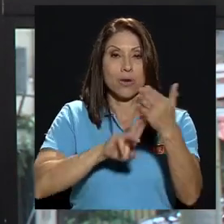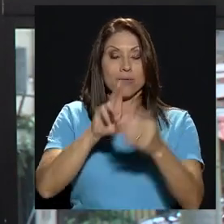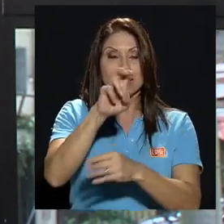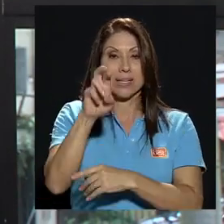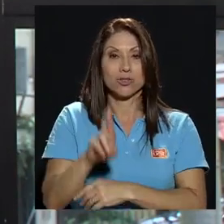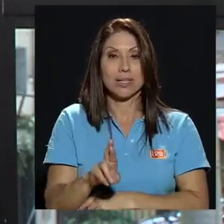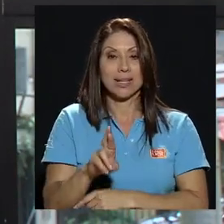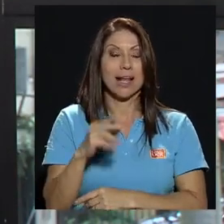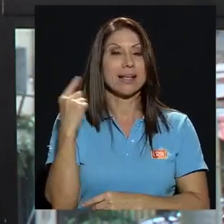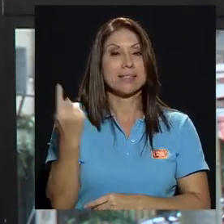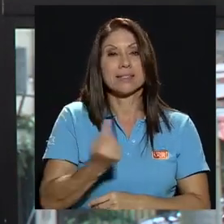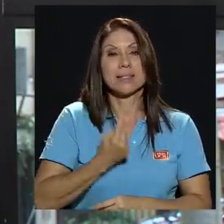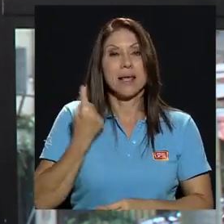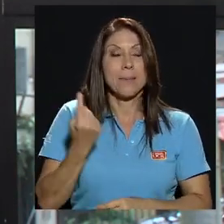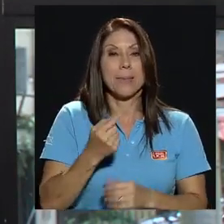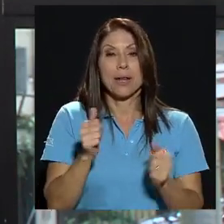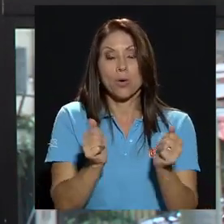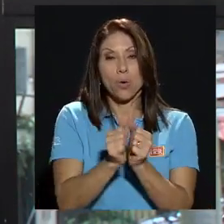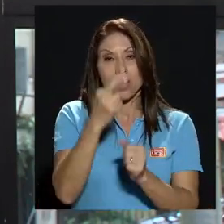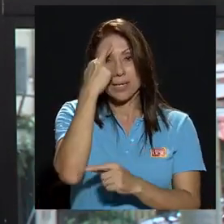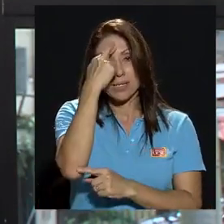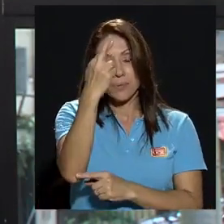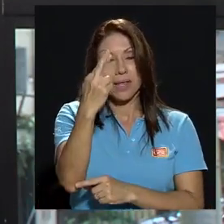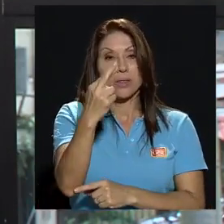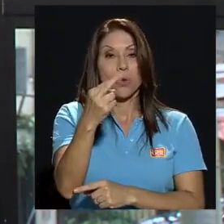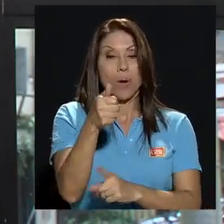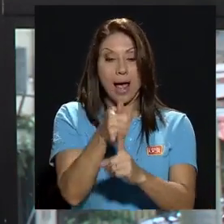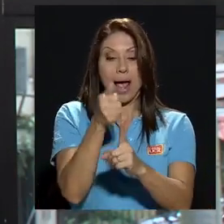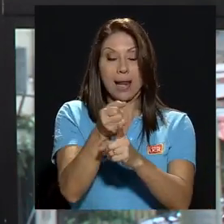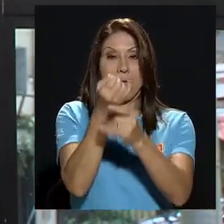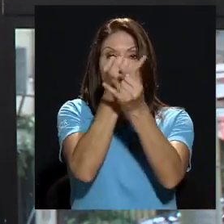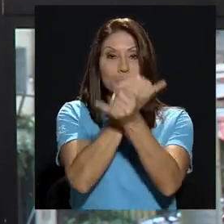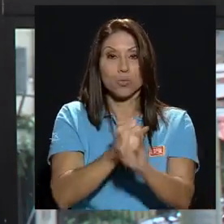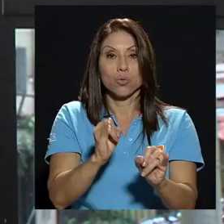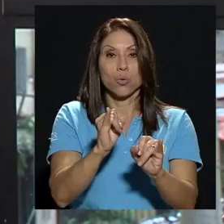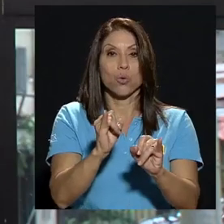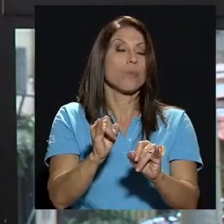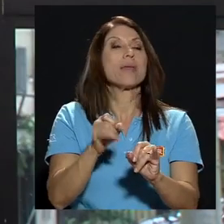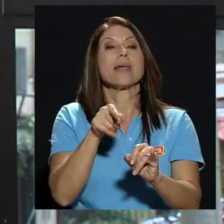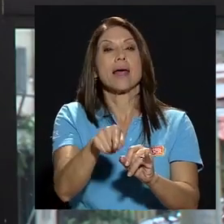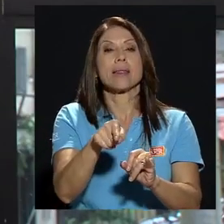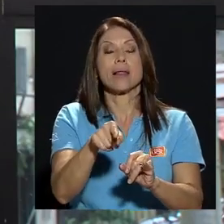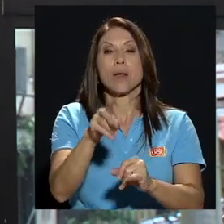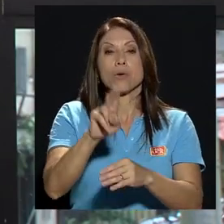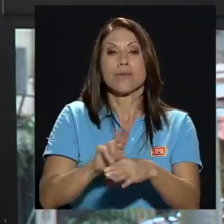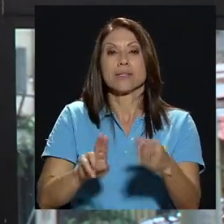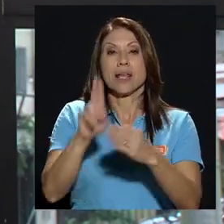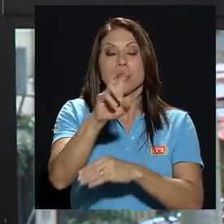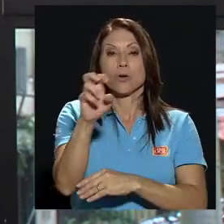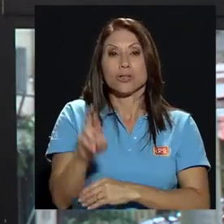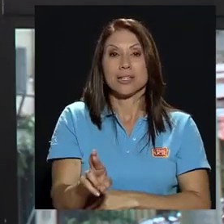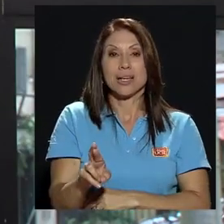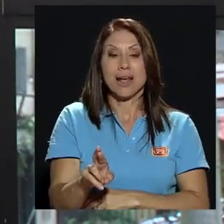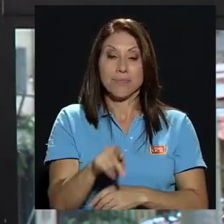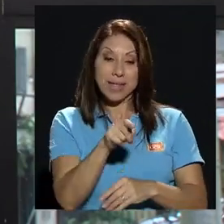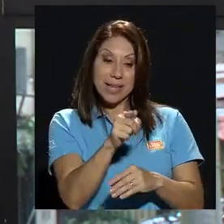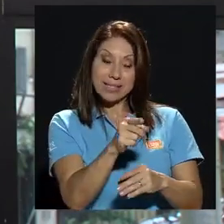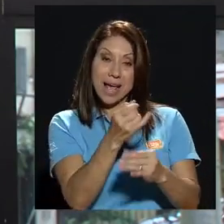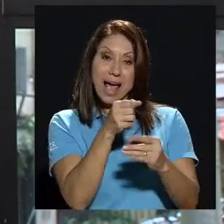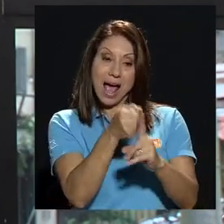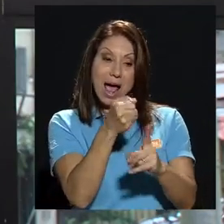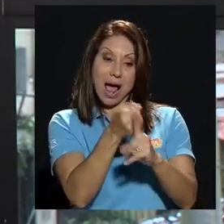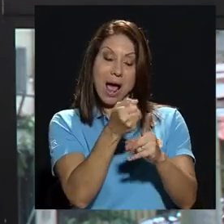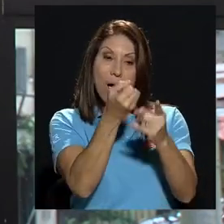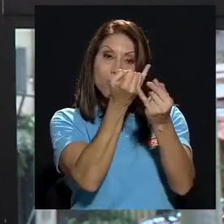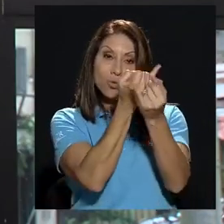costa rica siempre con el respeto a la autonomía que tiene la universidad de costa rica ningún ente está por encima de esa autonomía